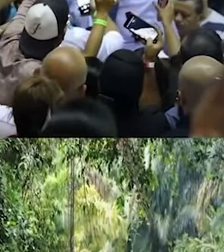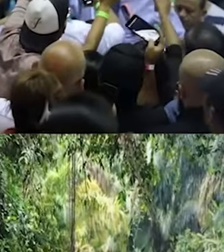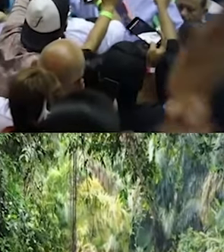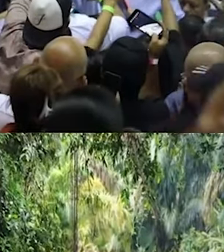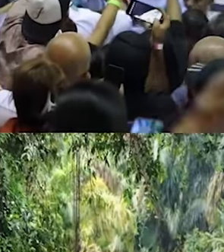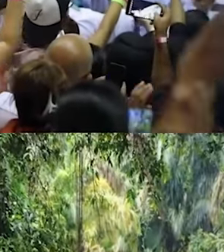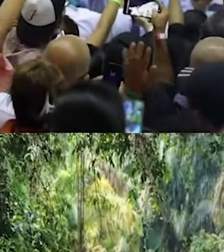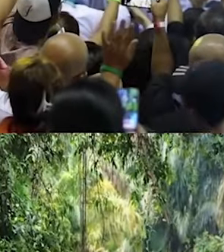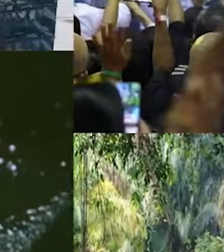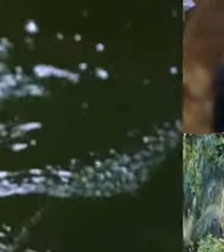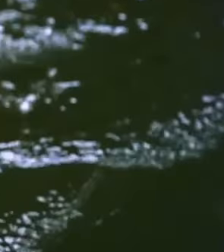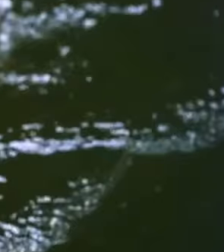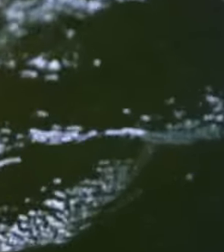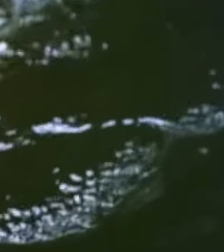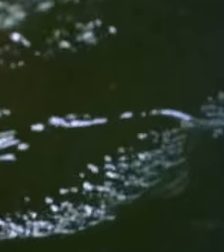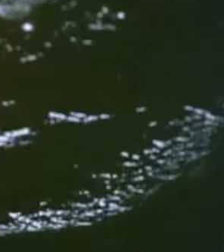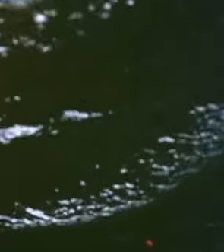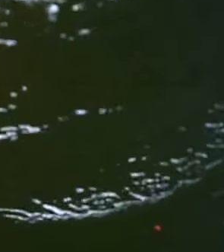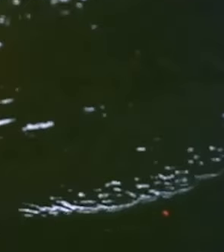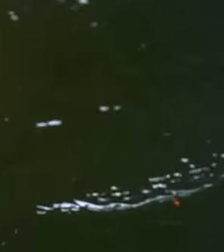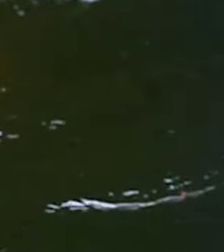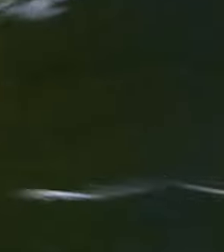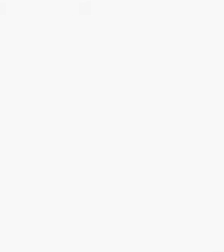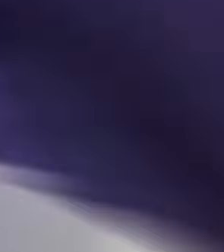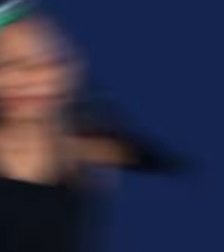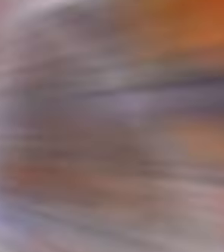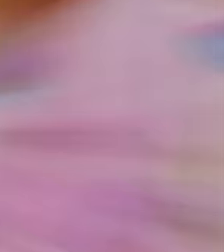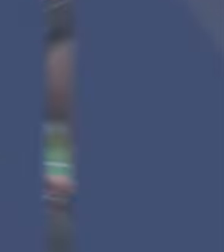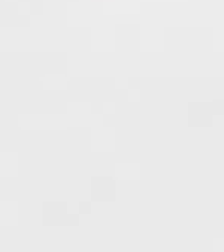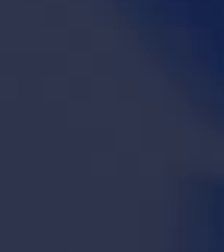Creemos en una Costa Rica más próspera y por eso no aflojamos.